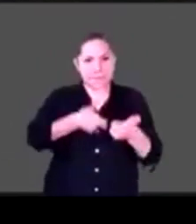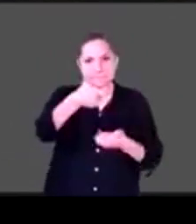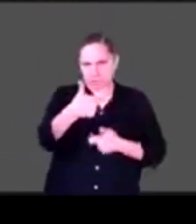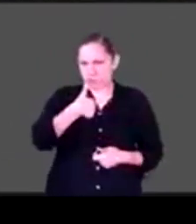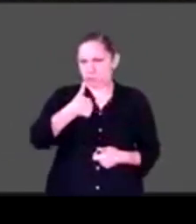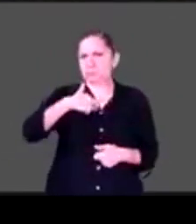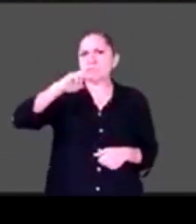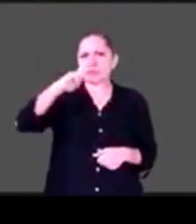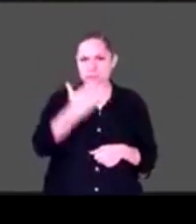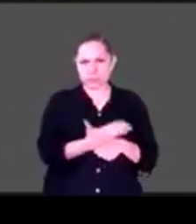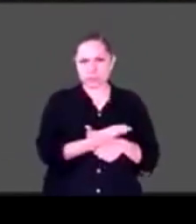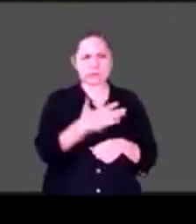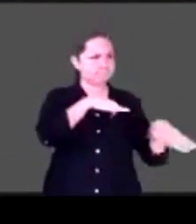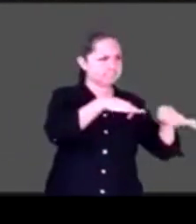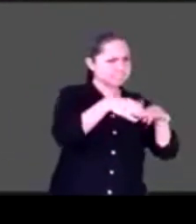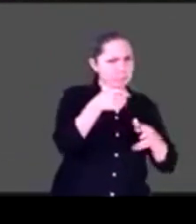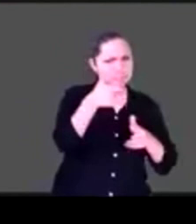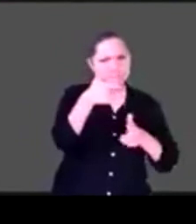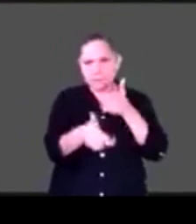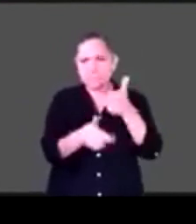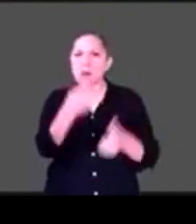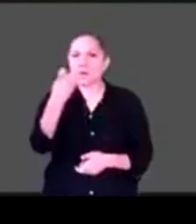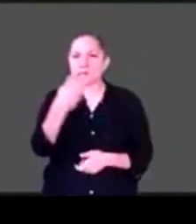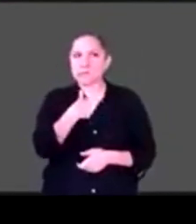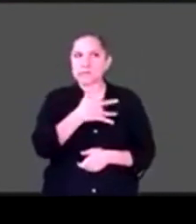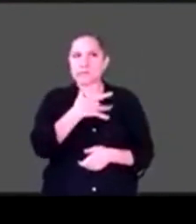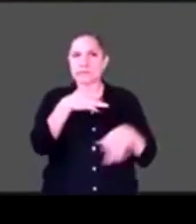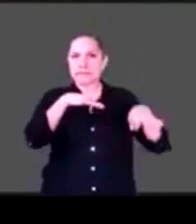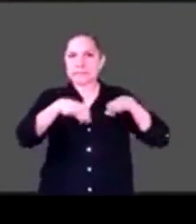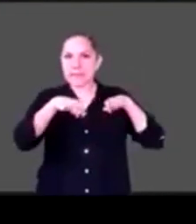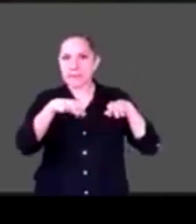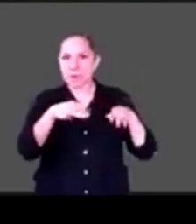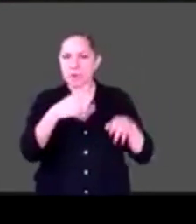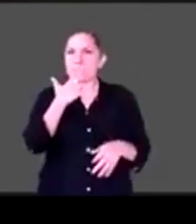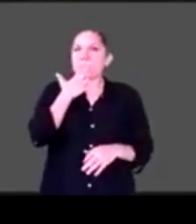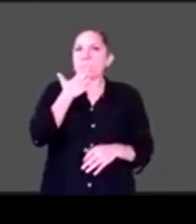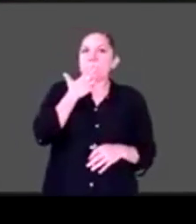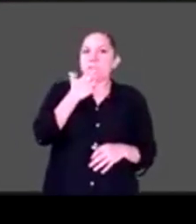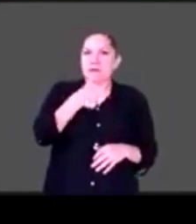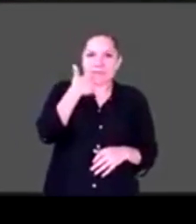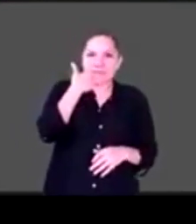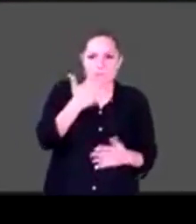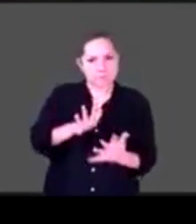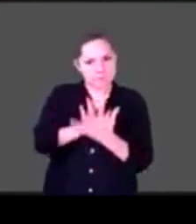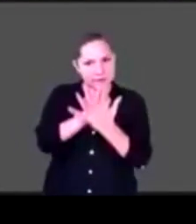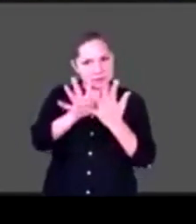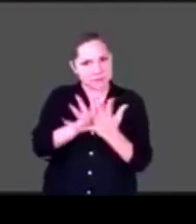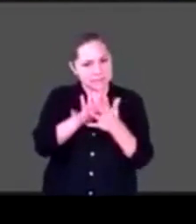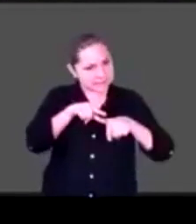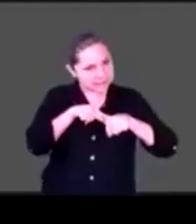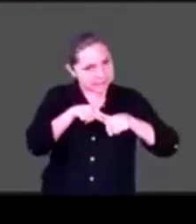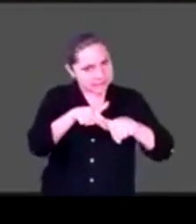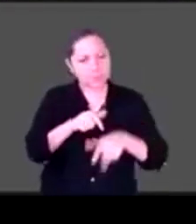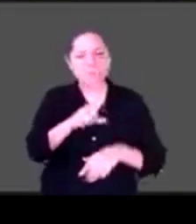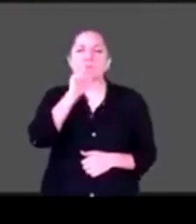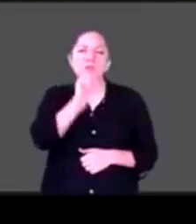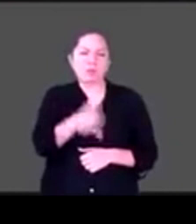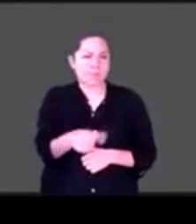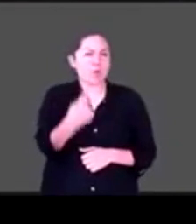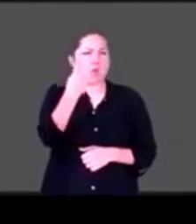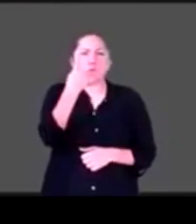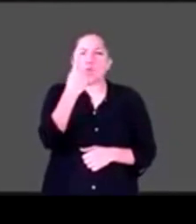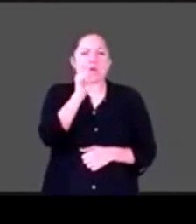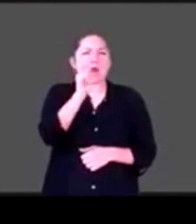importante. Y una a lo mejor con la que terminaría muy sencilla. Creo que hay un desafío bien grande en lo